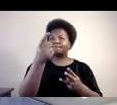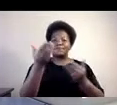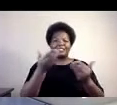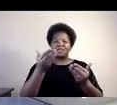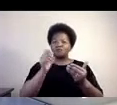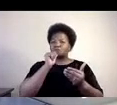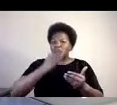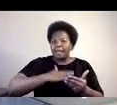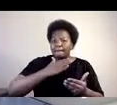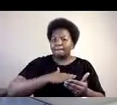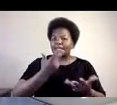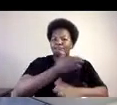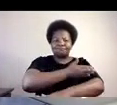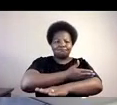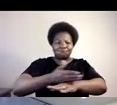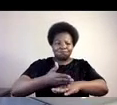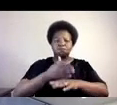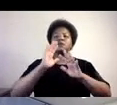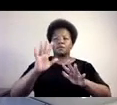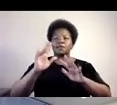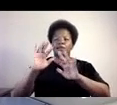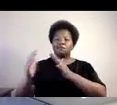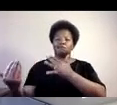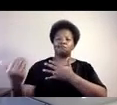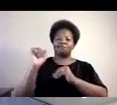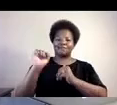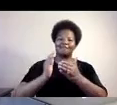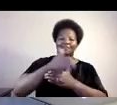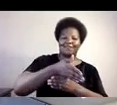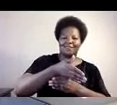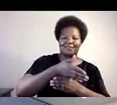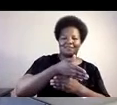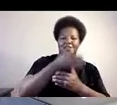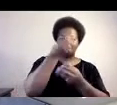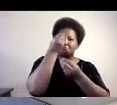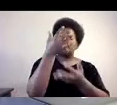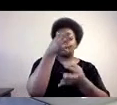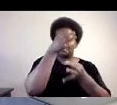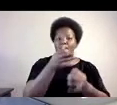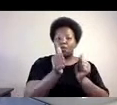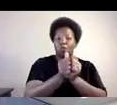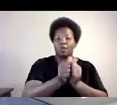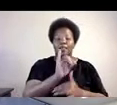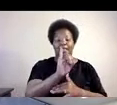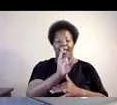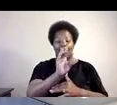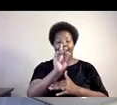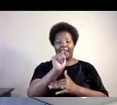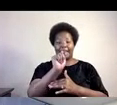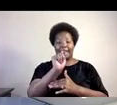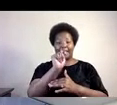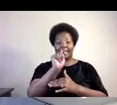trabajando en su plano también. Y son responsables para hacer las decisiones de hacer